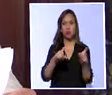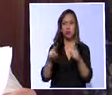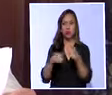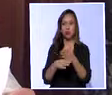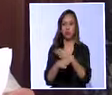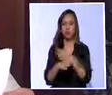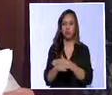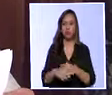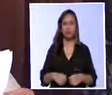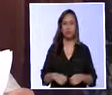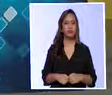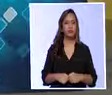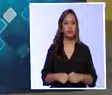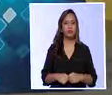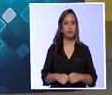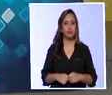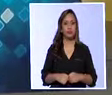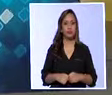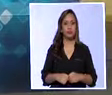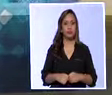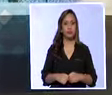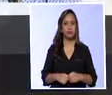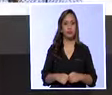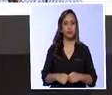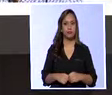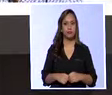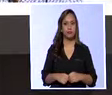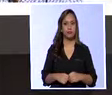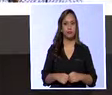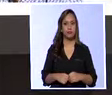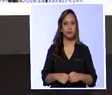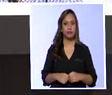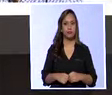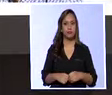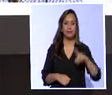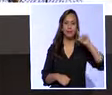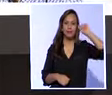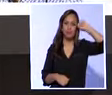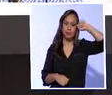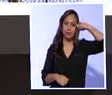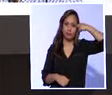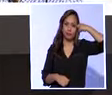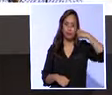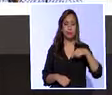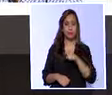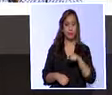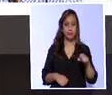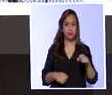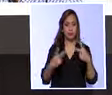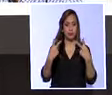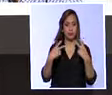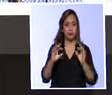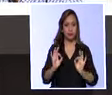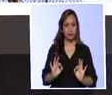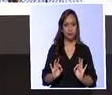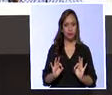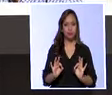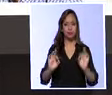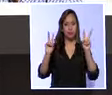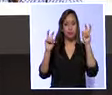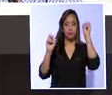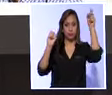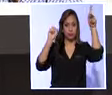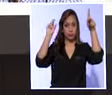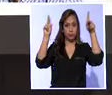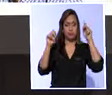María Fernanda Medina, TVL Noticias. Les recordamos que usted puede seguir nuestros programas de La Franja de